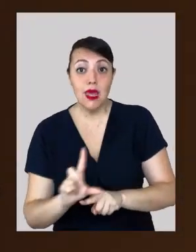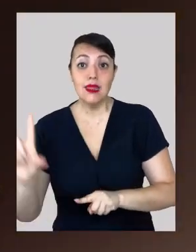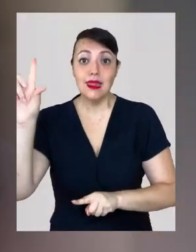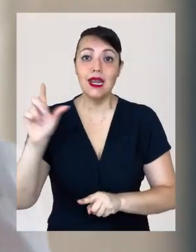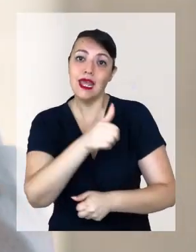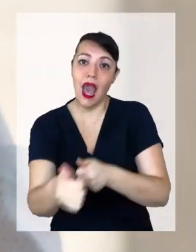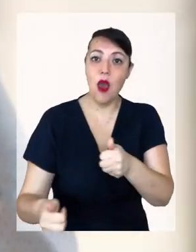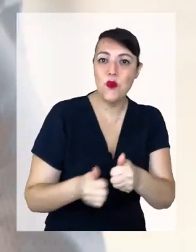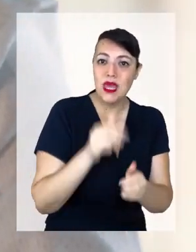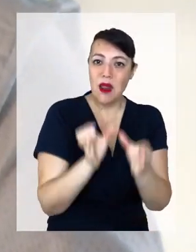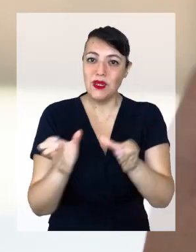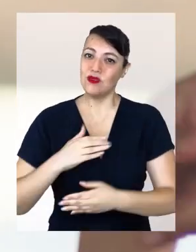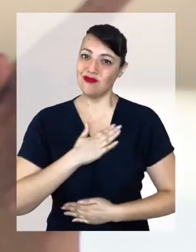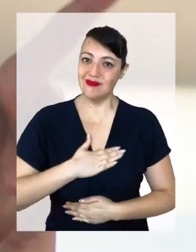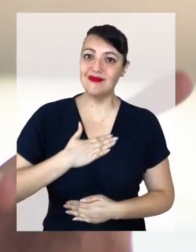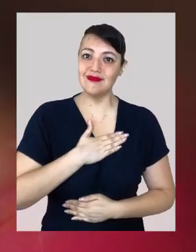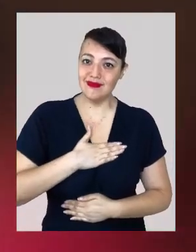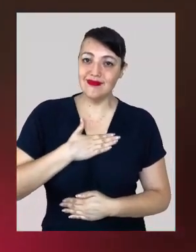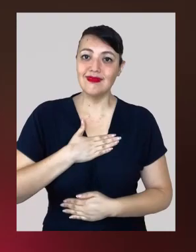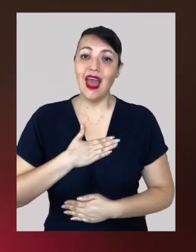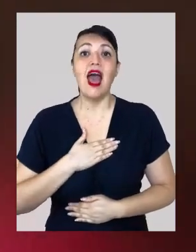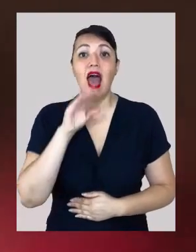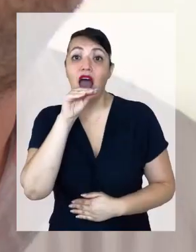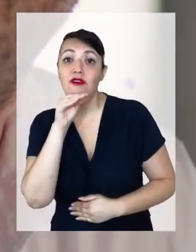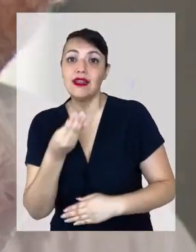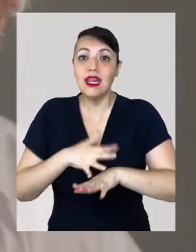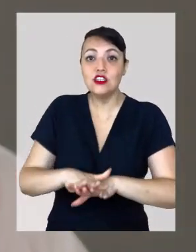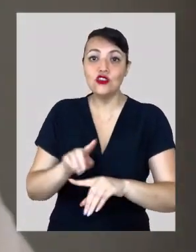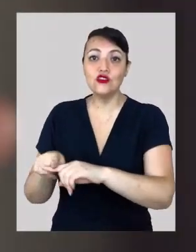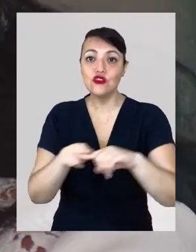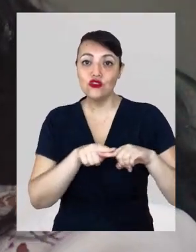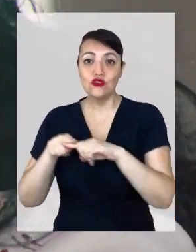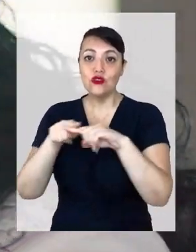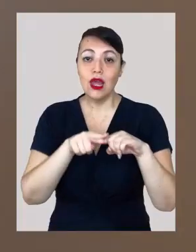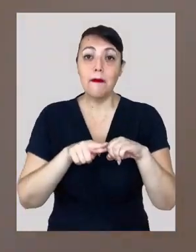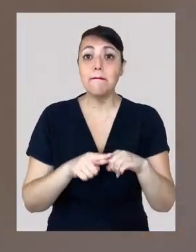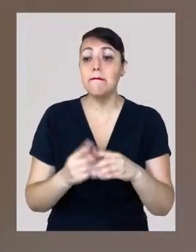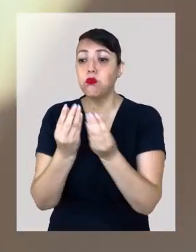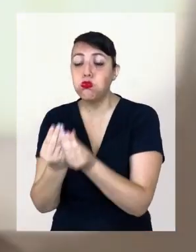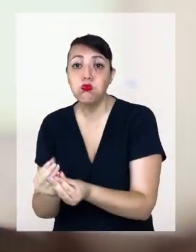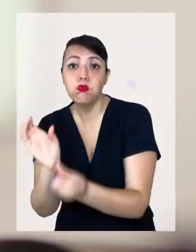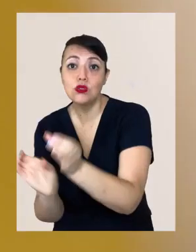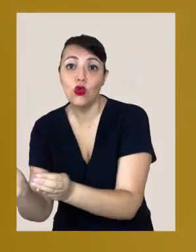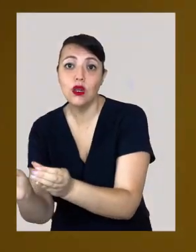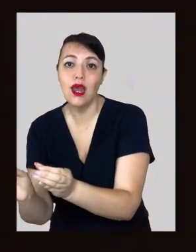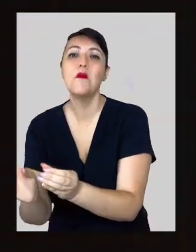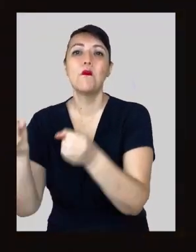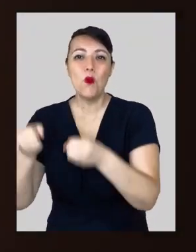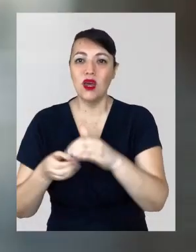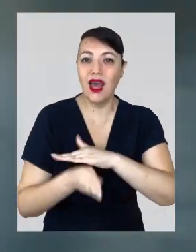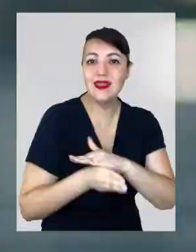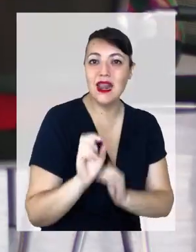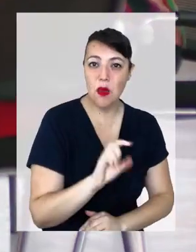cómo ayudar a los que tienen ese espíritu. Dialogar sobre integración social. Y cómo hacer que los que tienen menos puedan acceder a